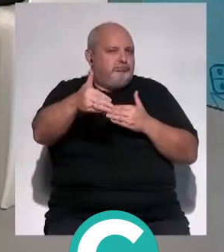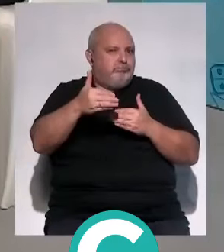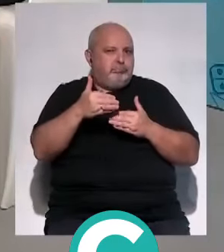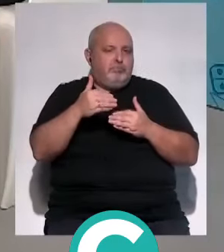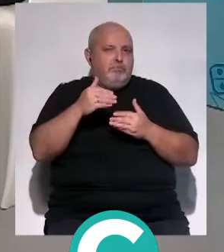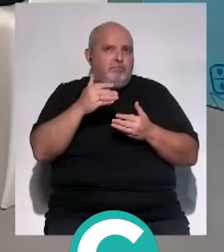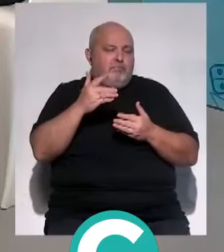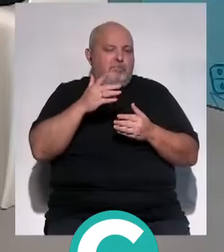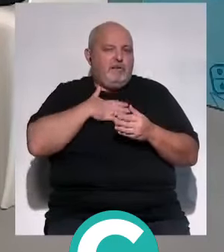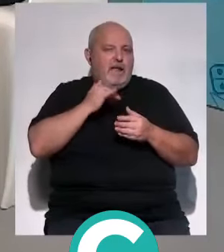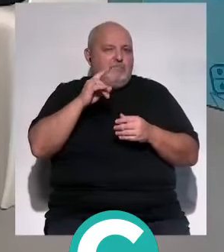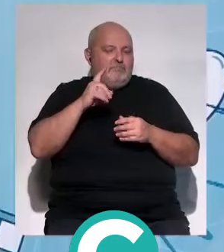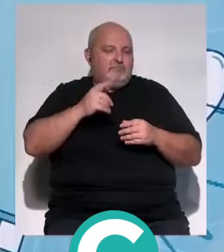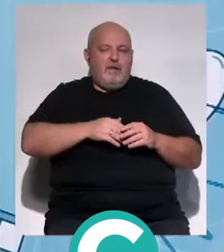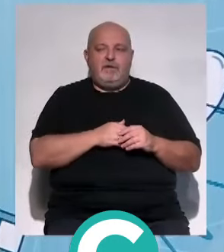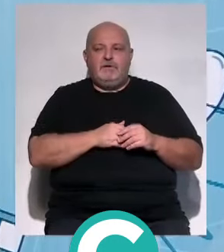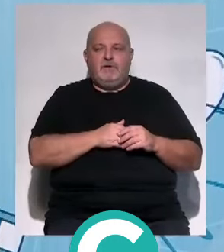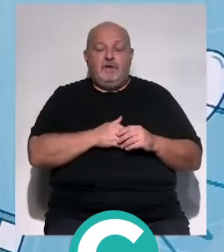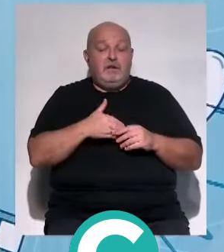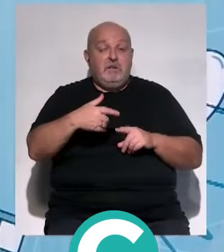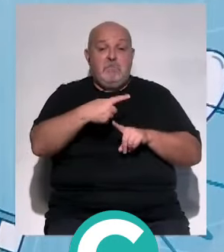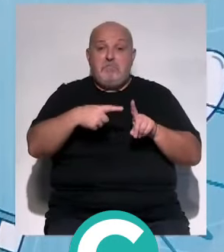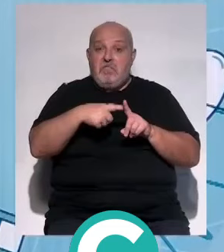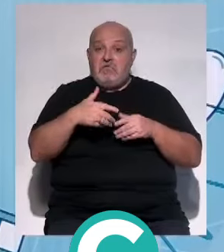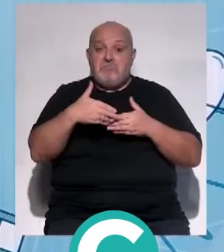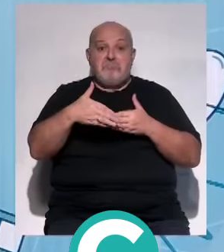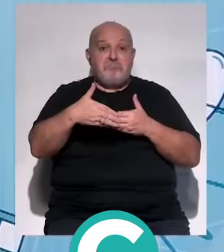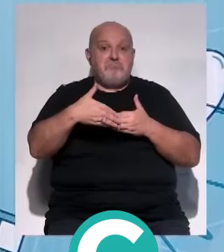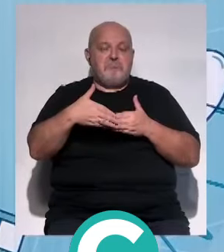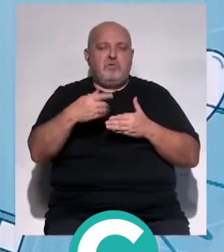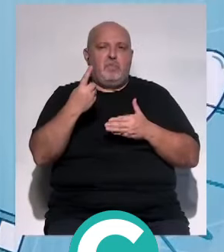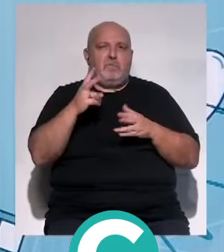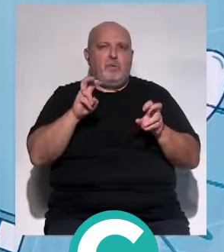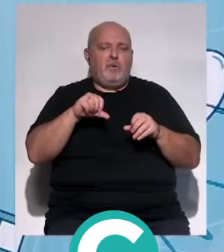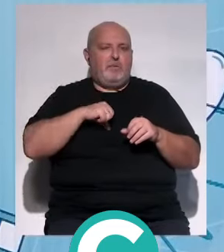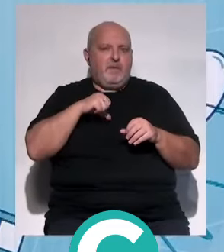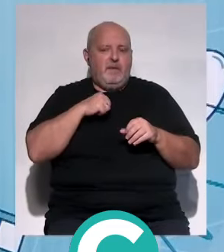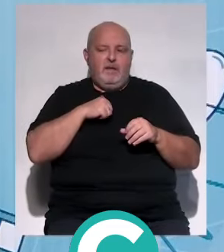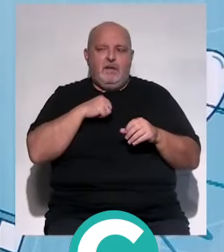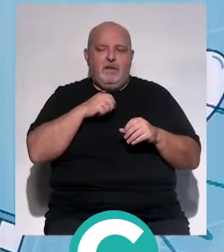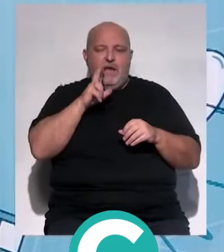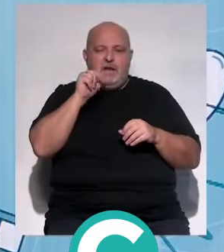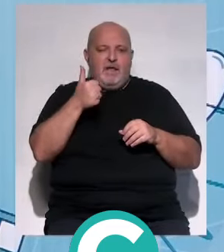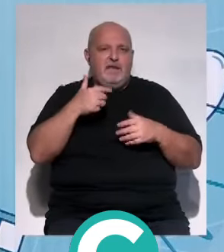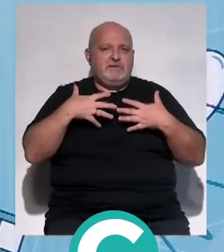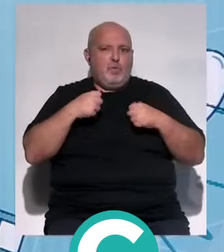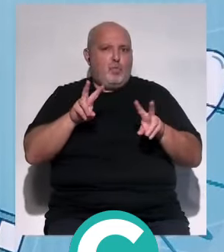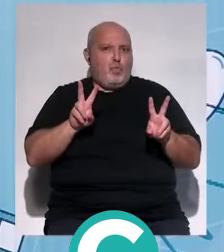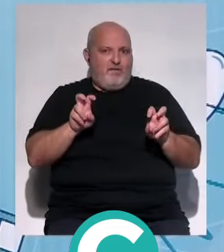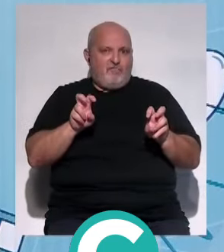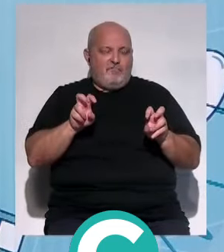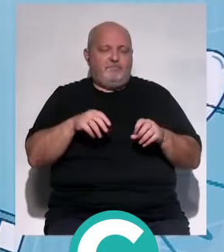plazo en estas instalaciones. Bueno, pues a medio plazo nos encontremos con un nuevo hospital, HLA Salud,